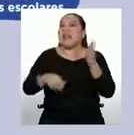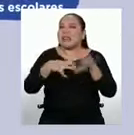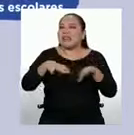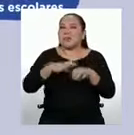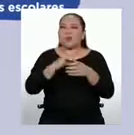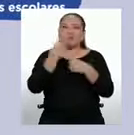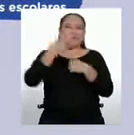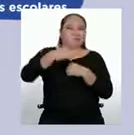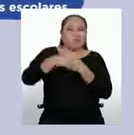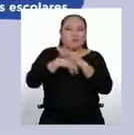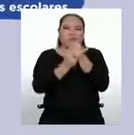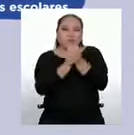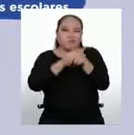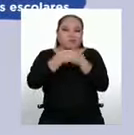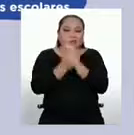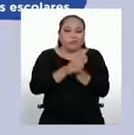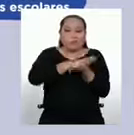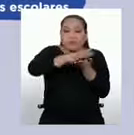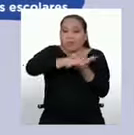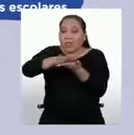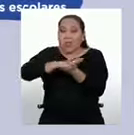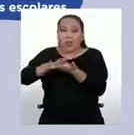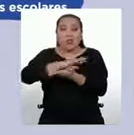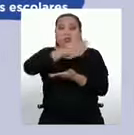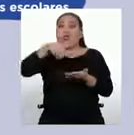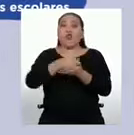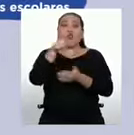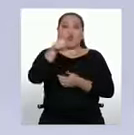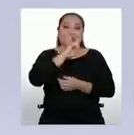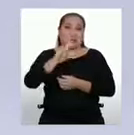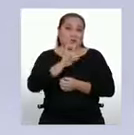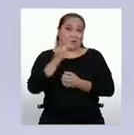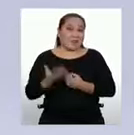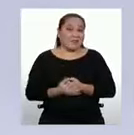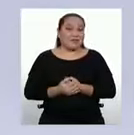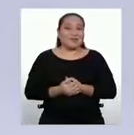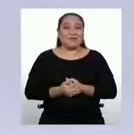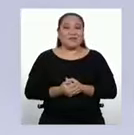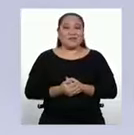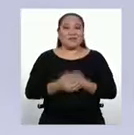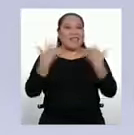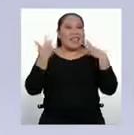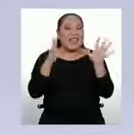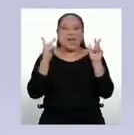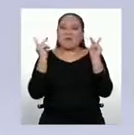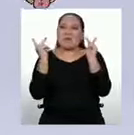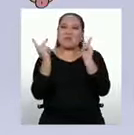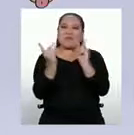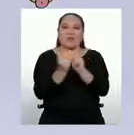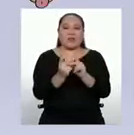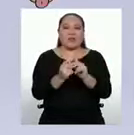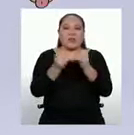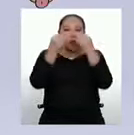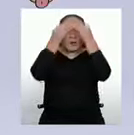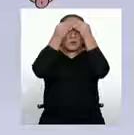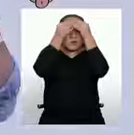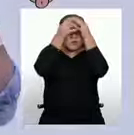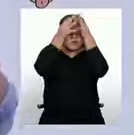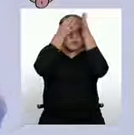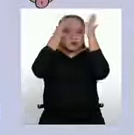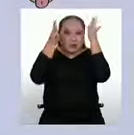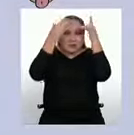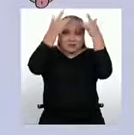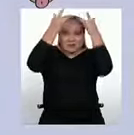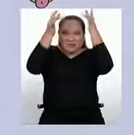Siempre lavarnos las manos, limpiar todo lo que vayamos a usar en nuestra área de trabajo. Y ahora sí, perfecto. Despertemos todos nuestra